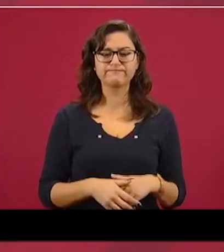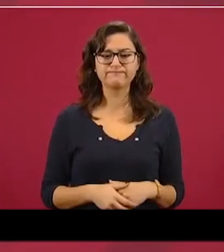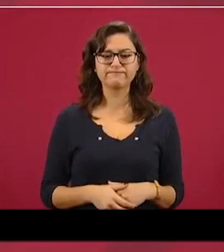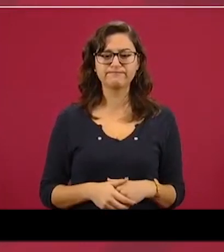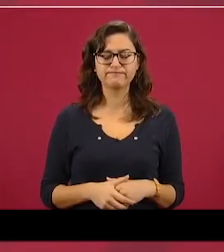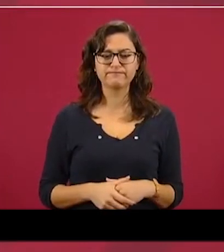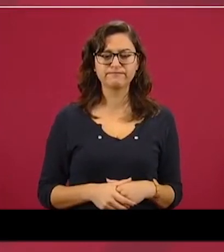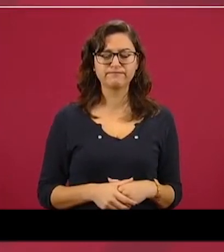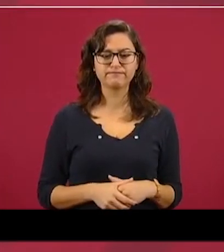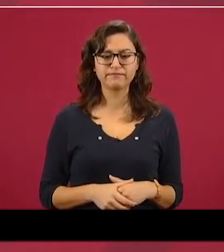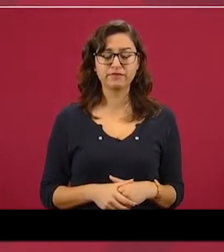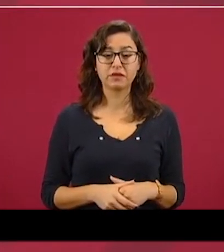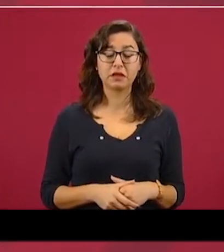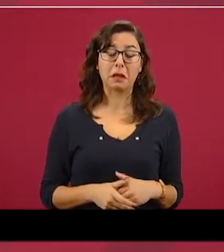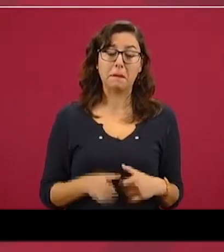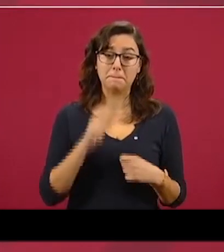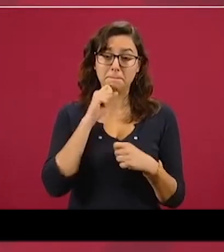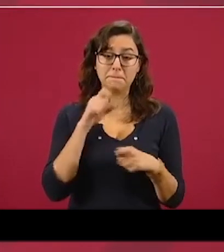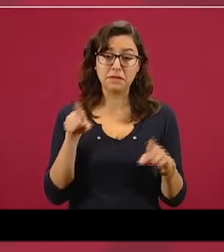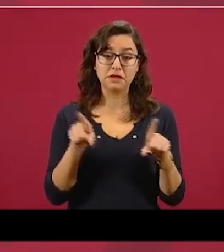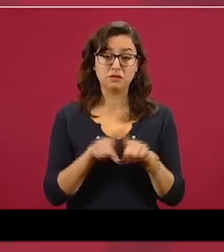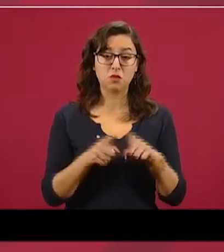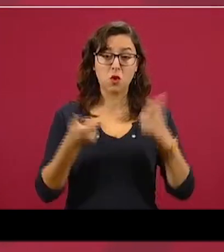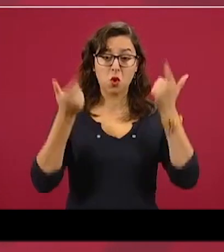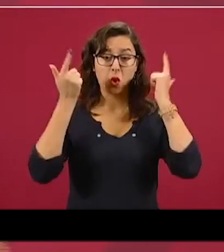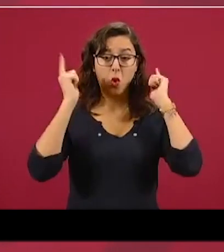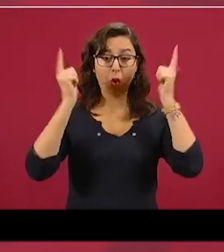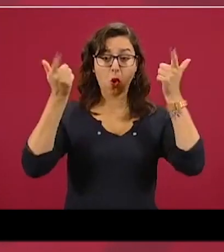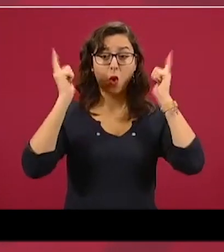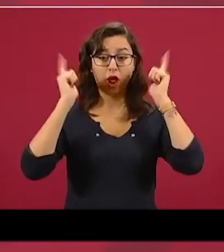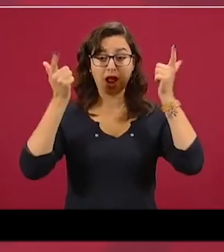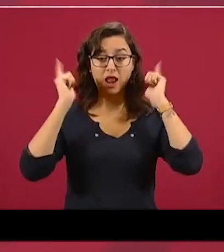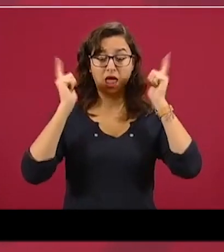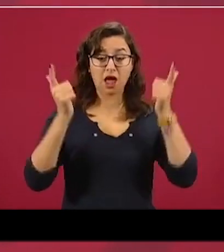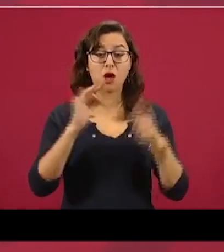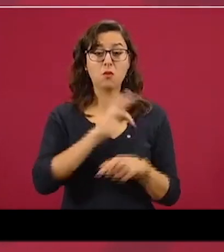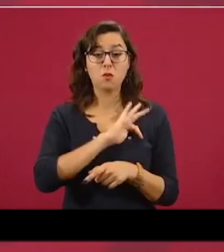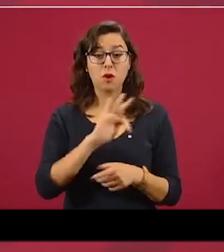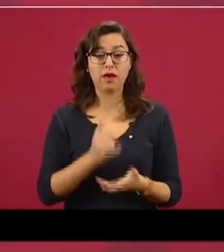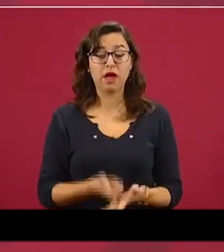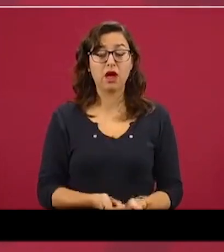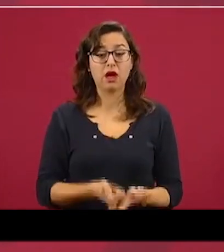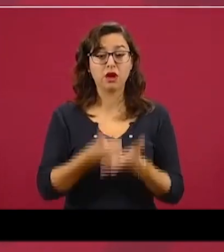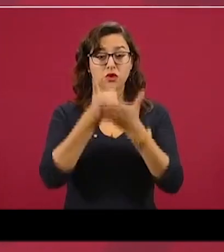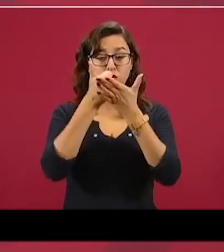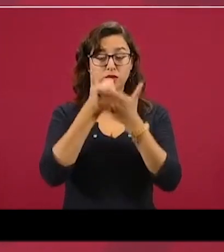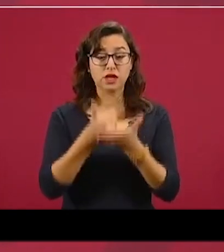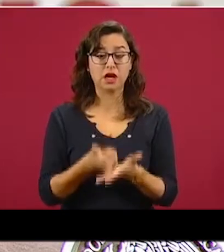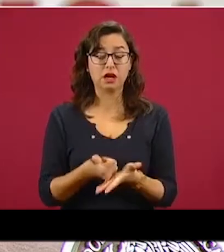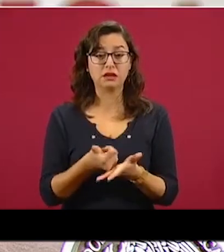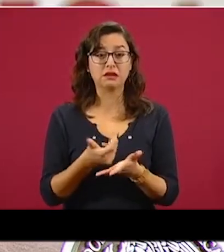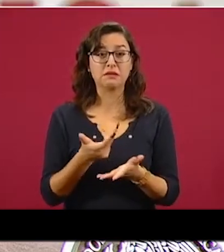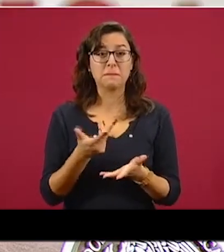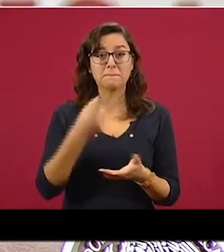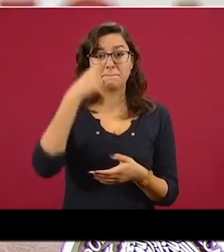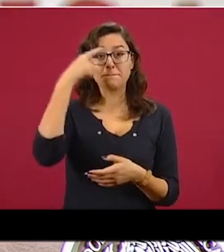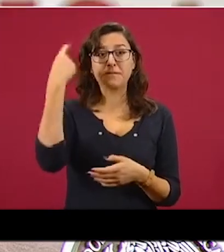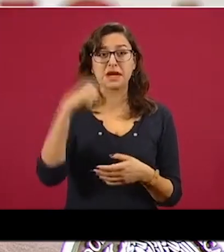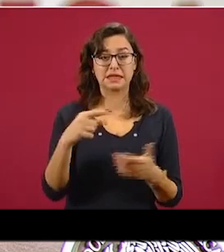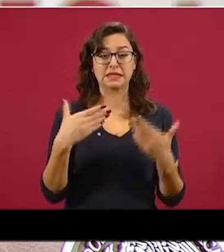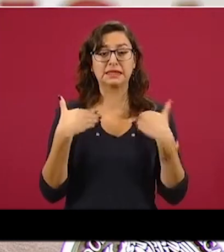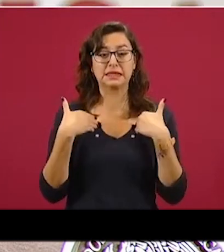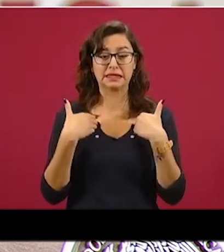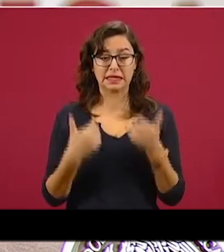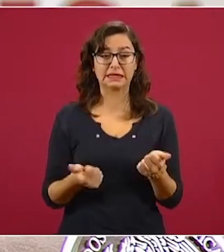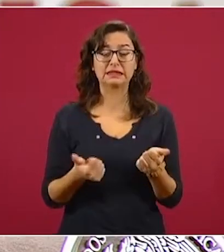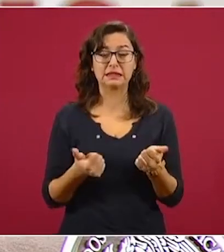para comprender que el principal